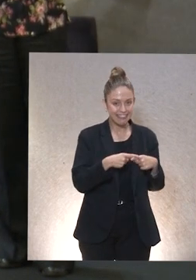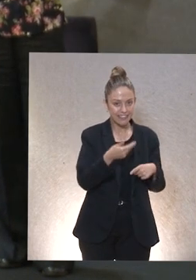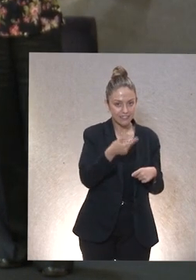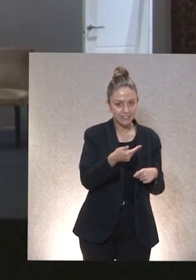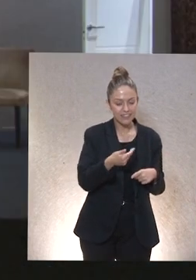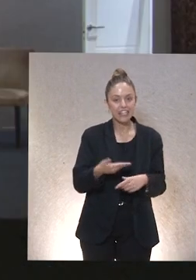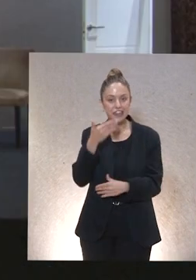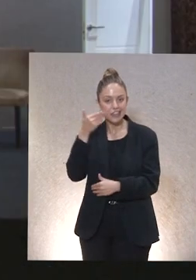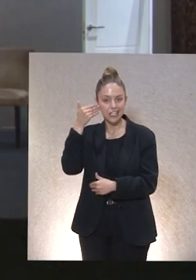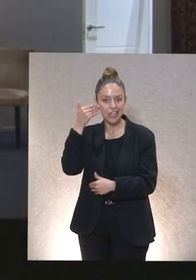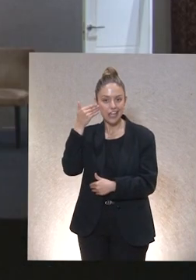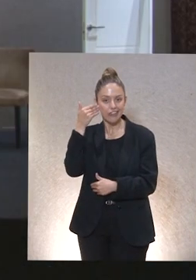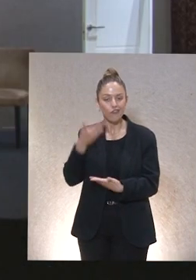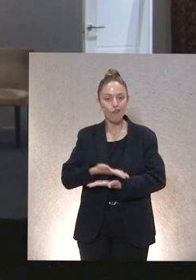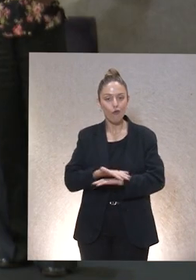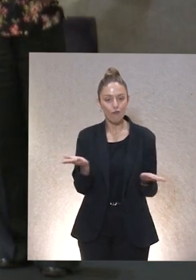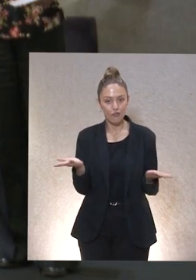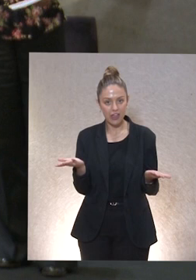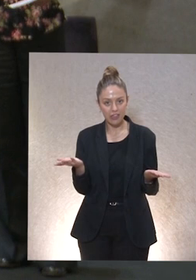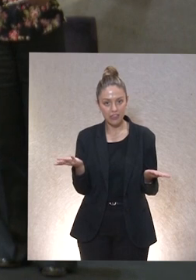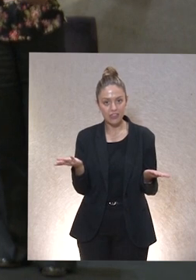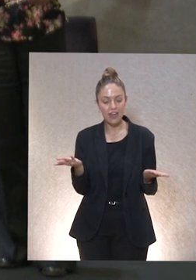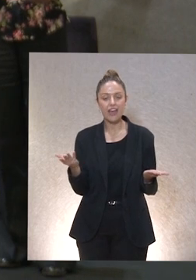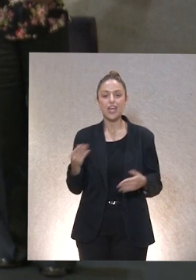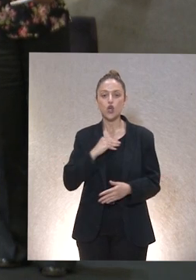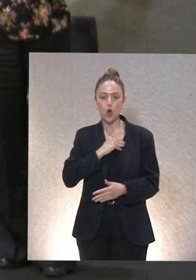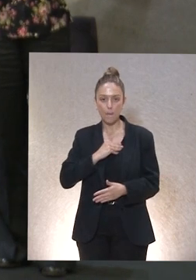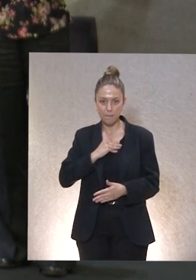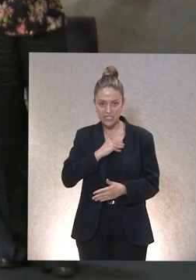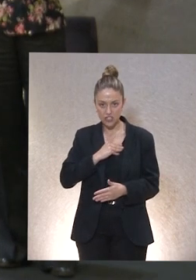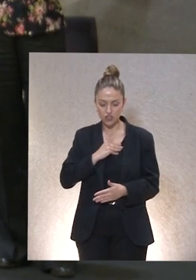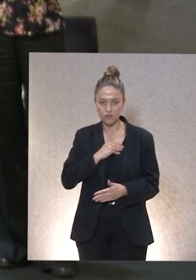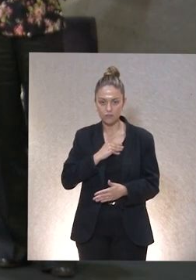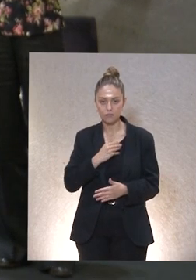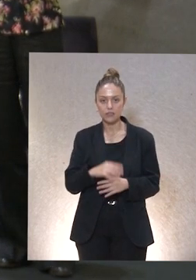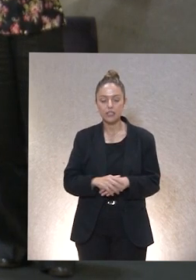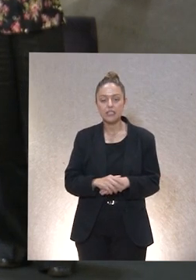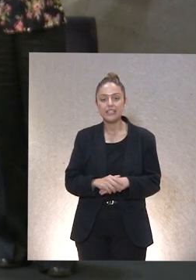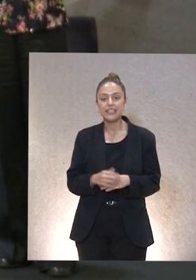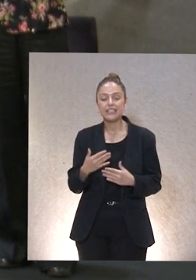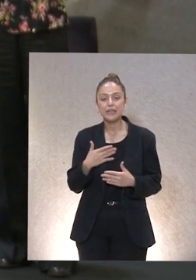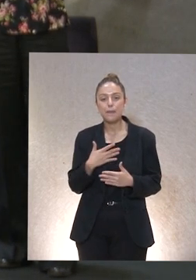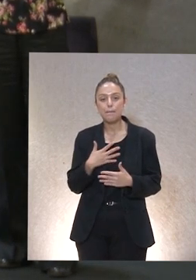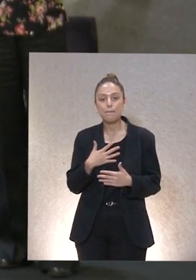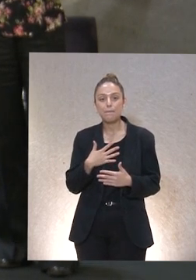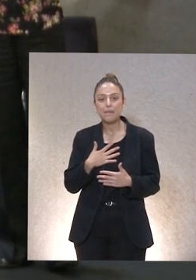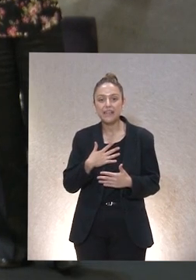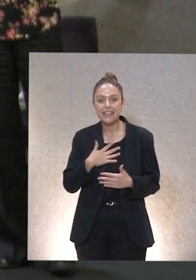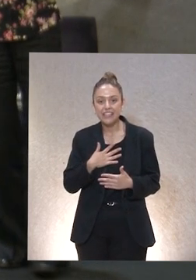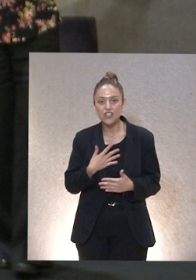dignidad confianza y compasión y me permitís que lo separe para decir que es